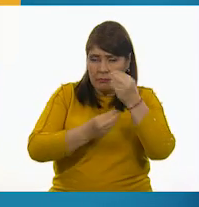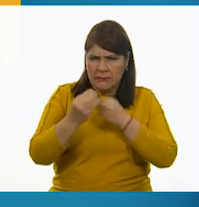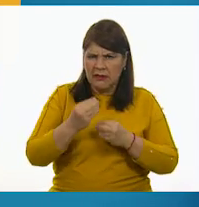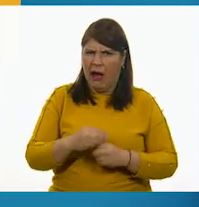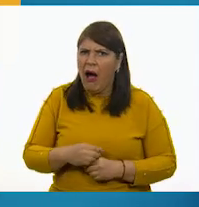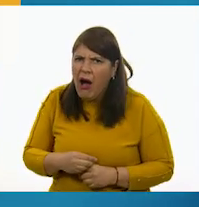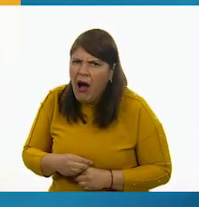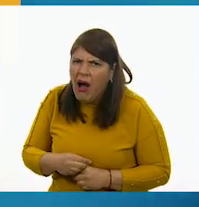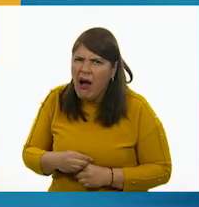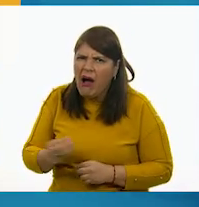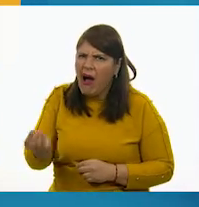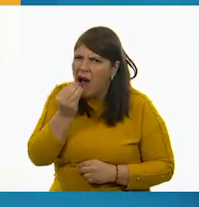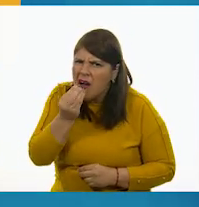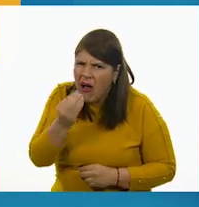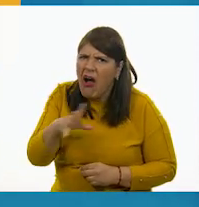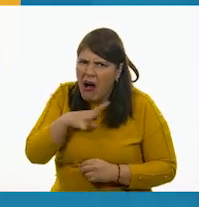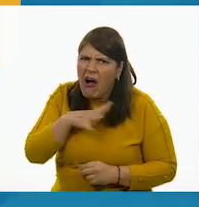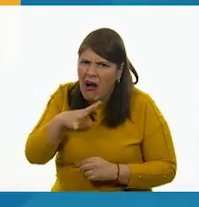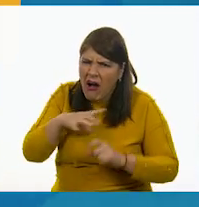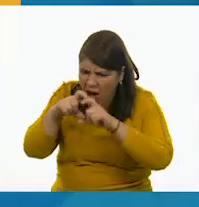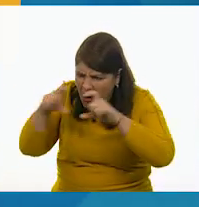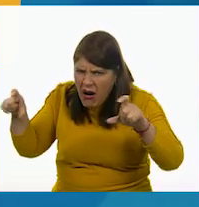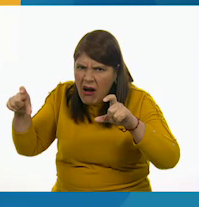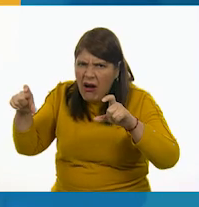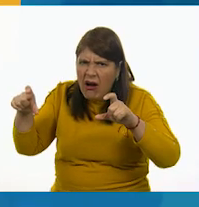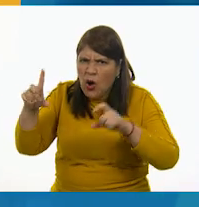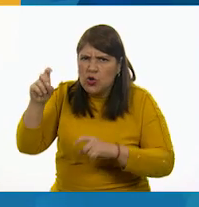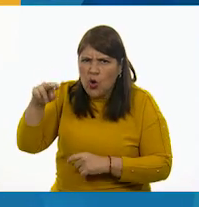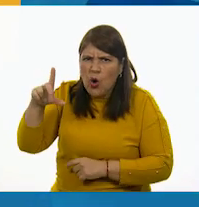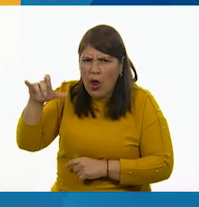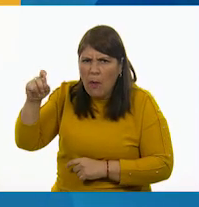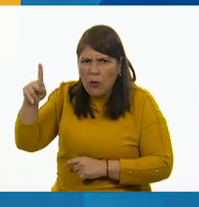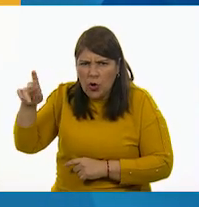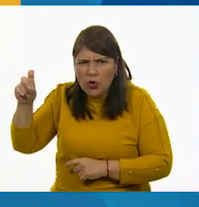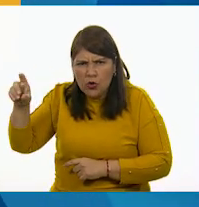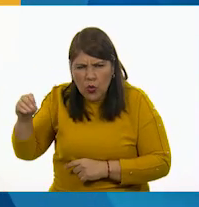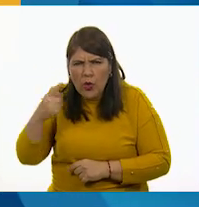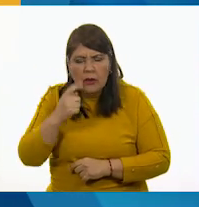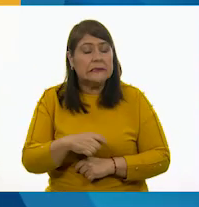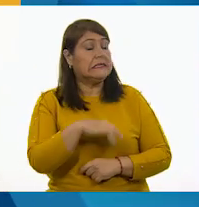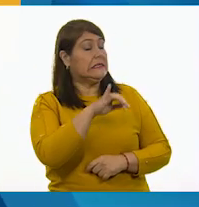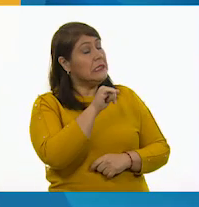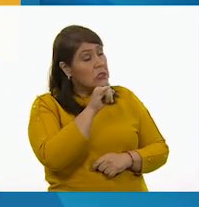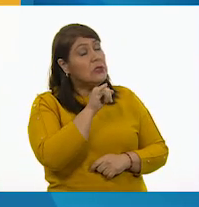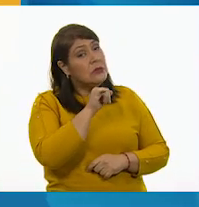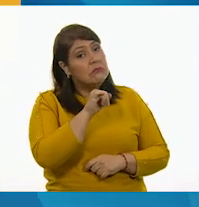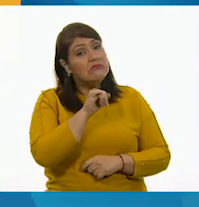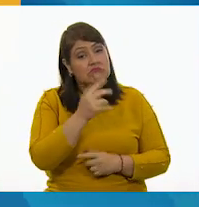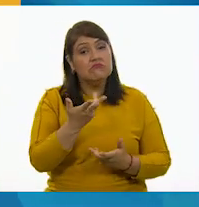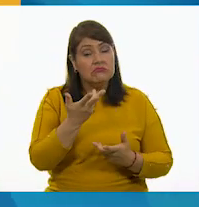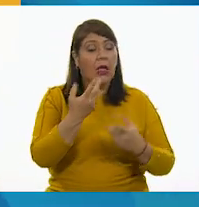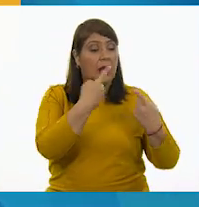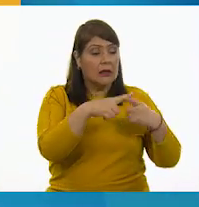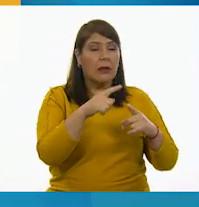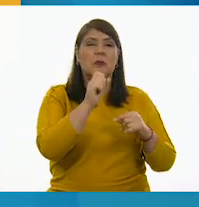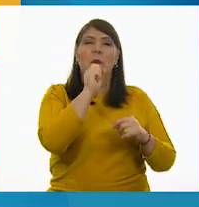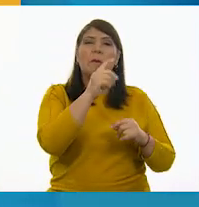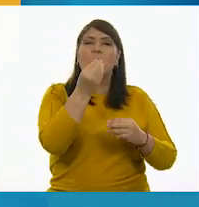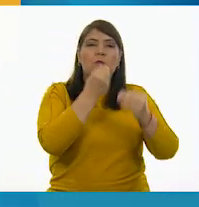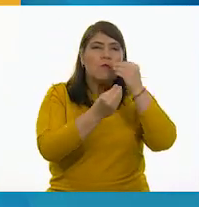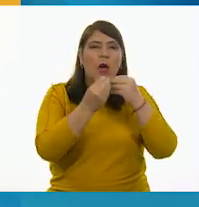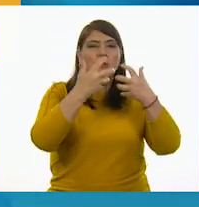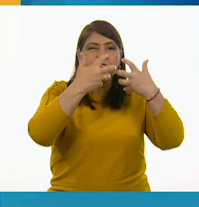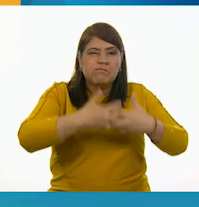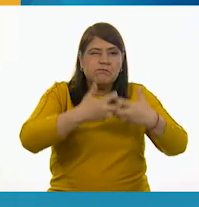la comida hay etiquetas, don Leopoldo? Claro, sobre todo, en los alimentos procesados. Y